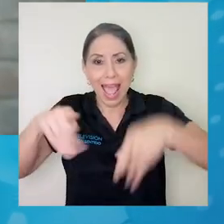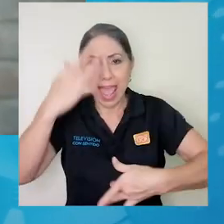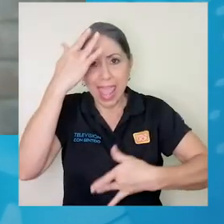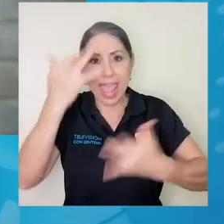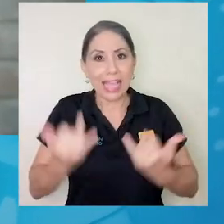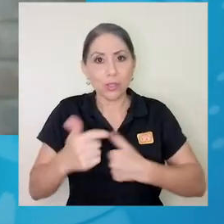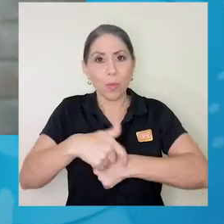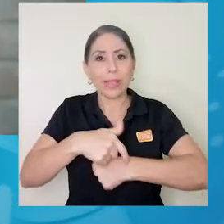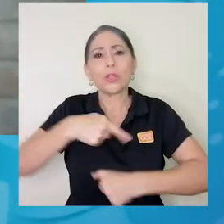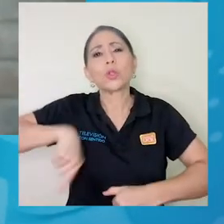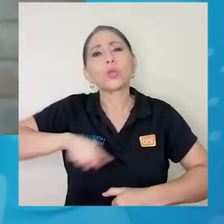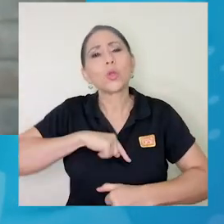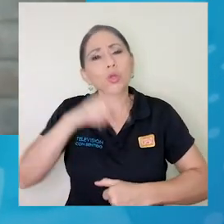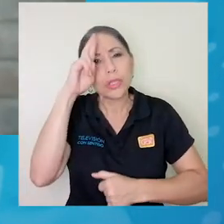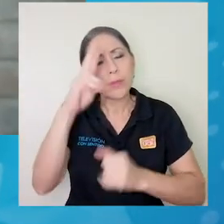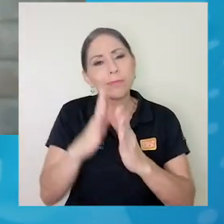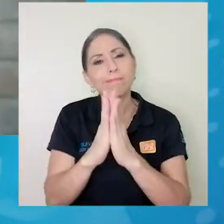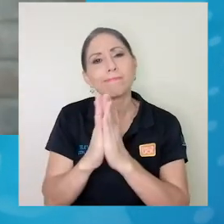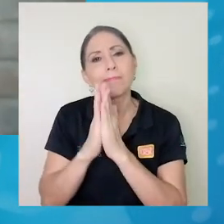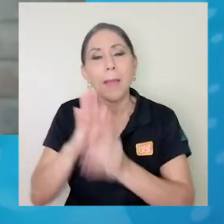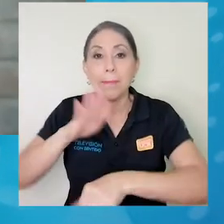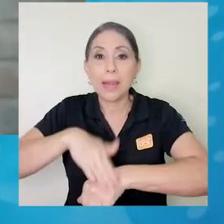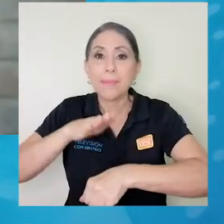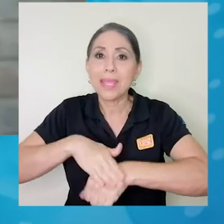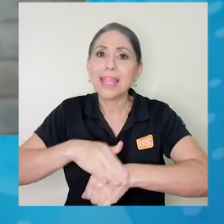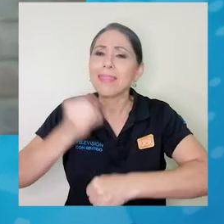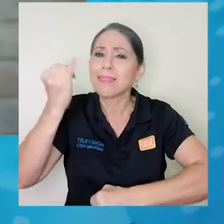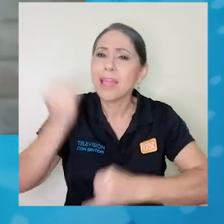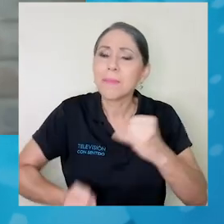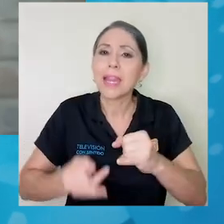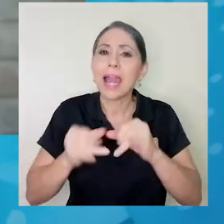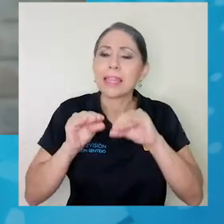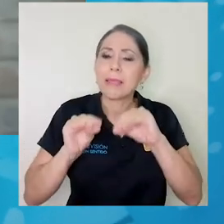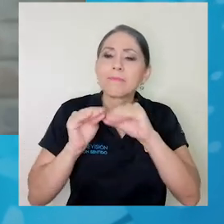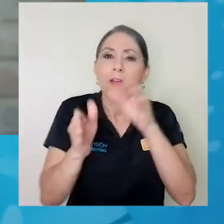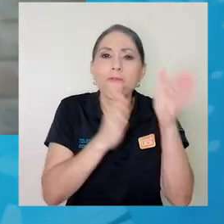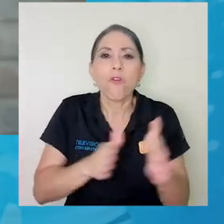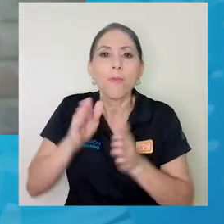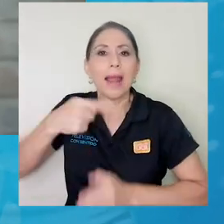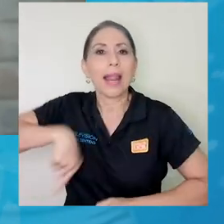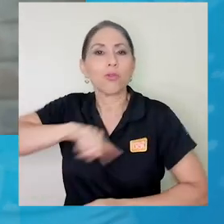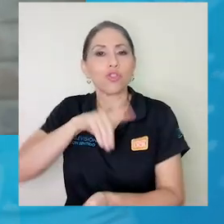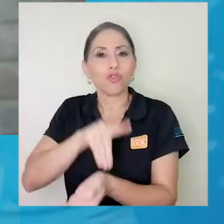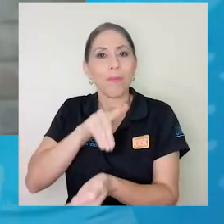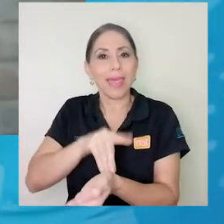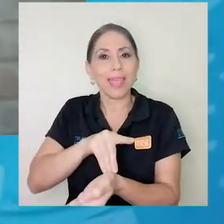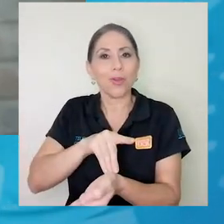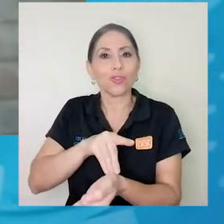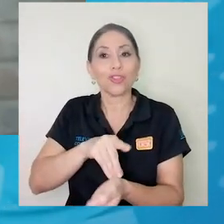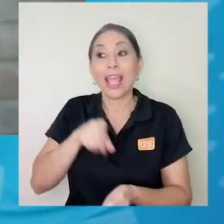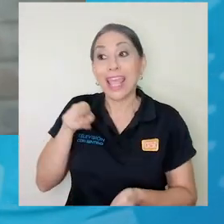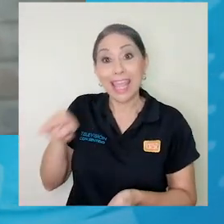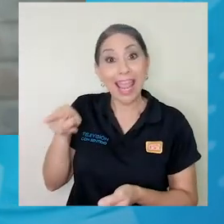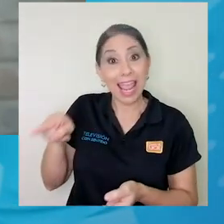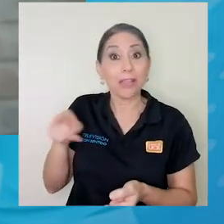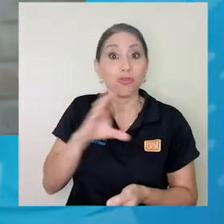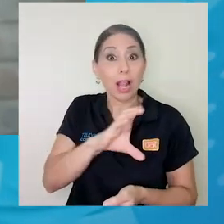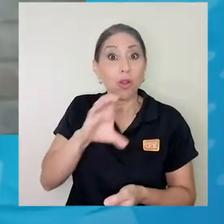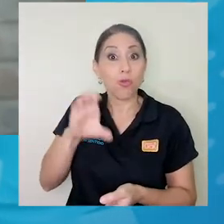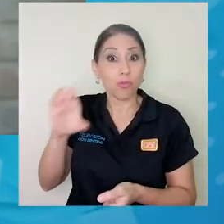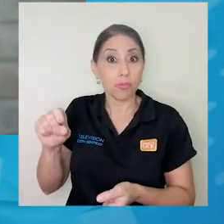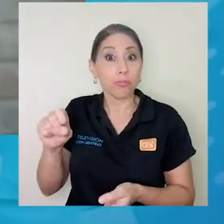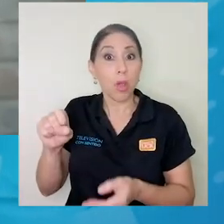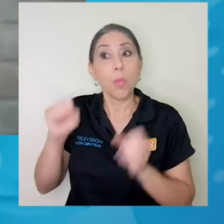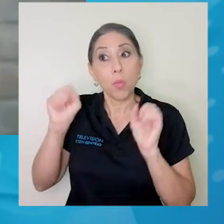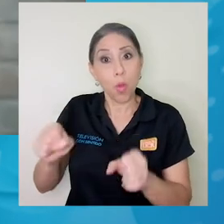que hacemos muy respetuosa, que nos permitan terminar de formar a nuestro médico y que va a ser el recurso que la Caja tendrá en un